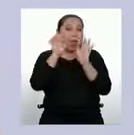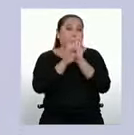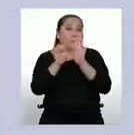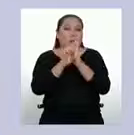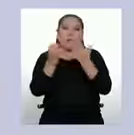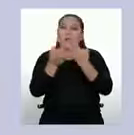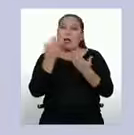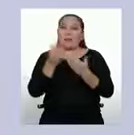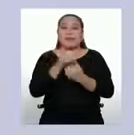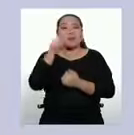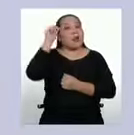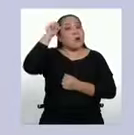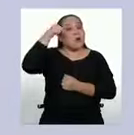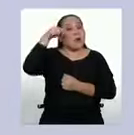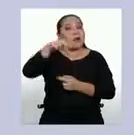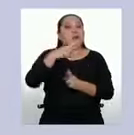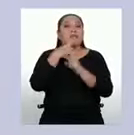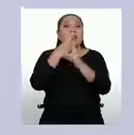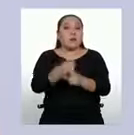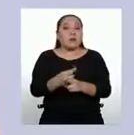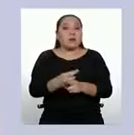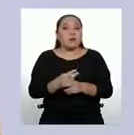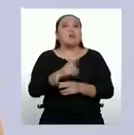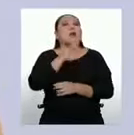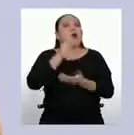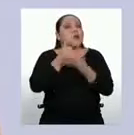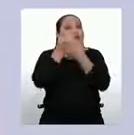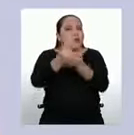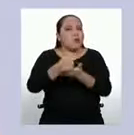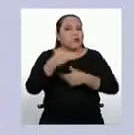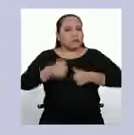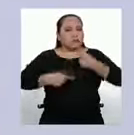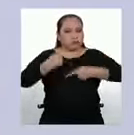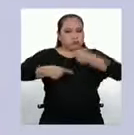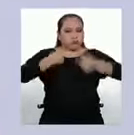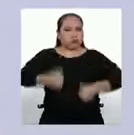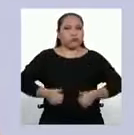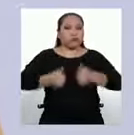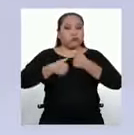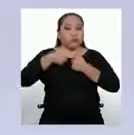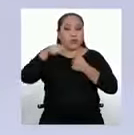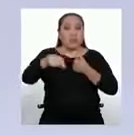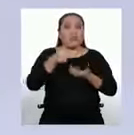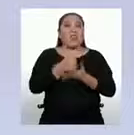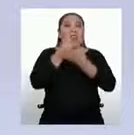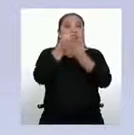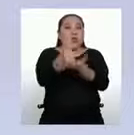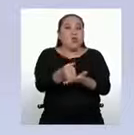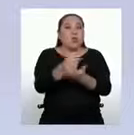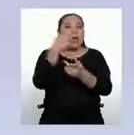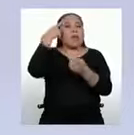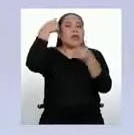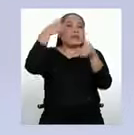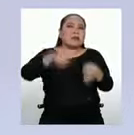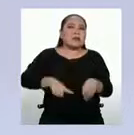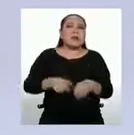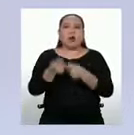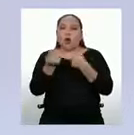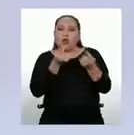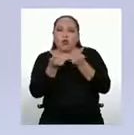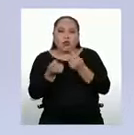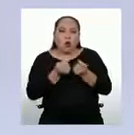resultados nos sirven en la vida cotidiana porque con ellos se toman decisiones, ya sea de control, de